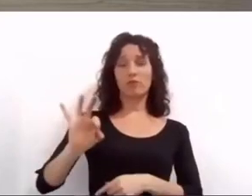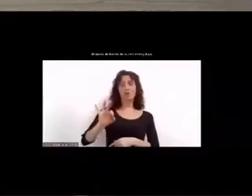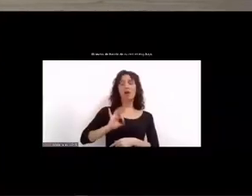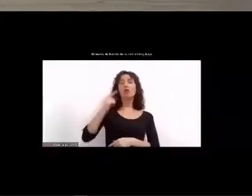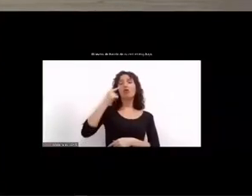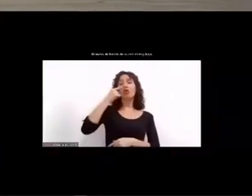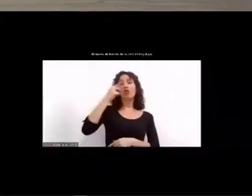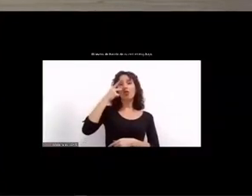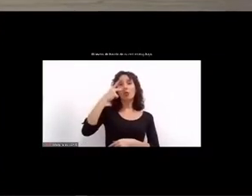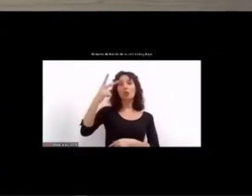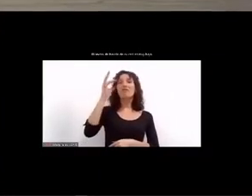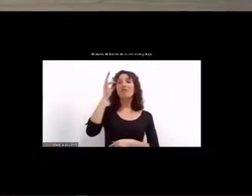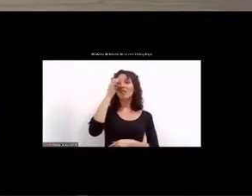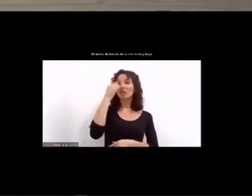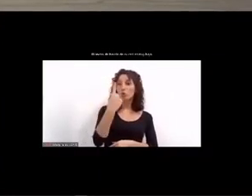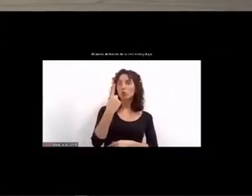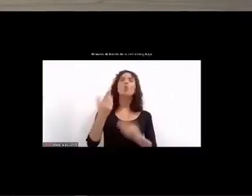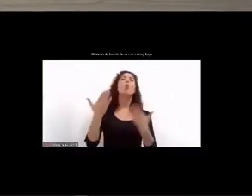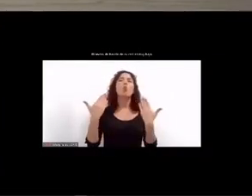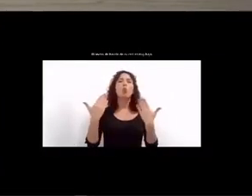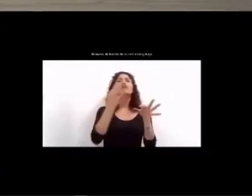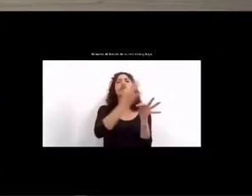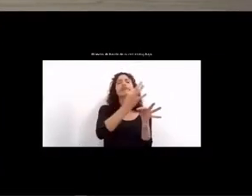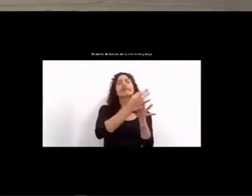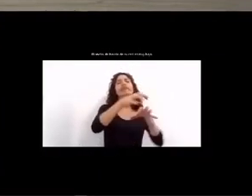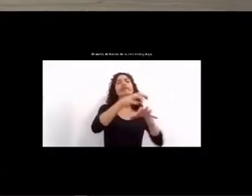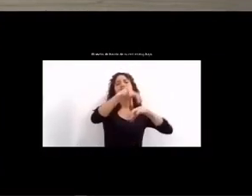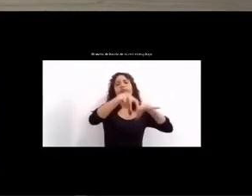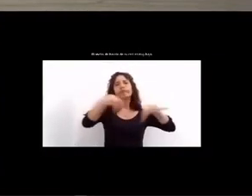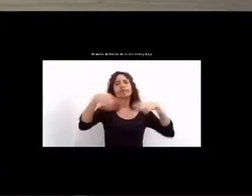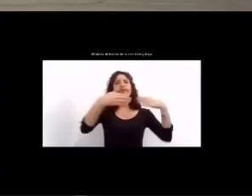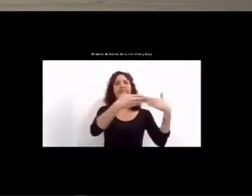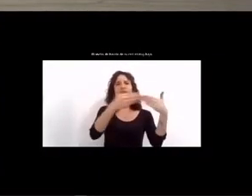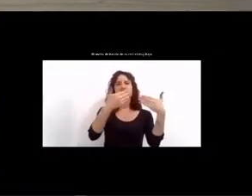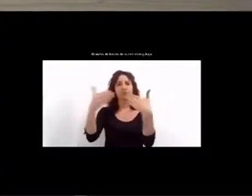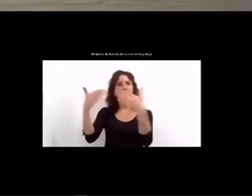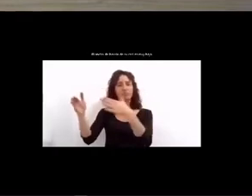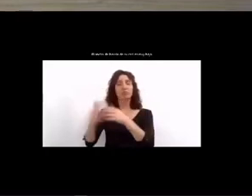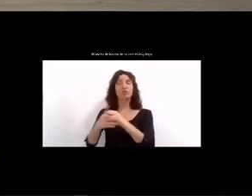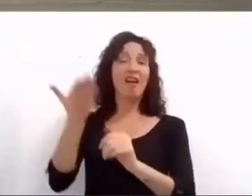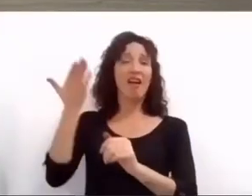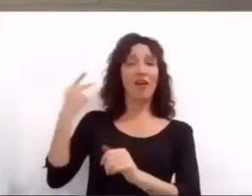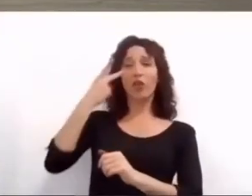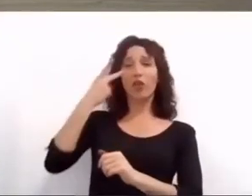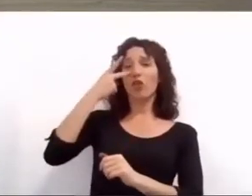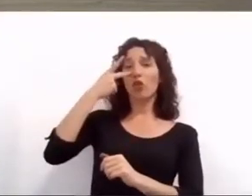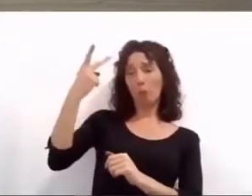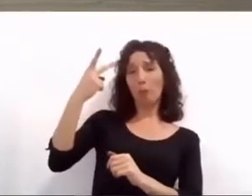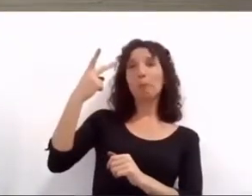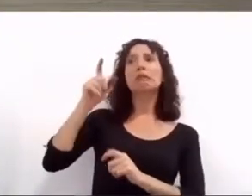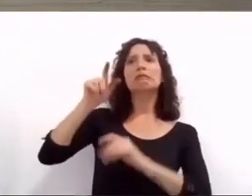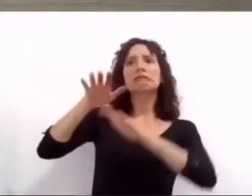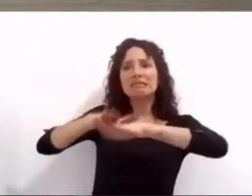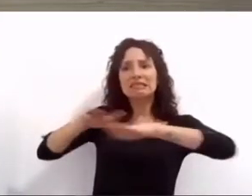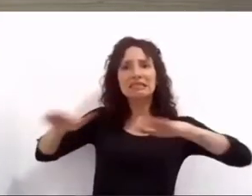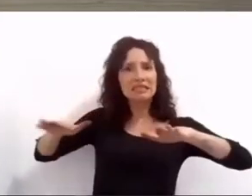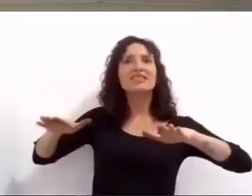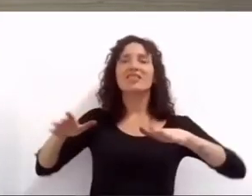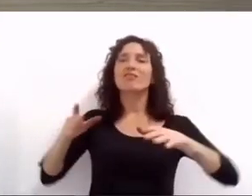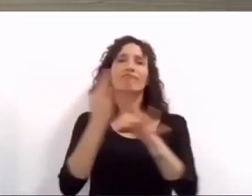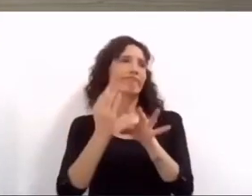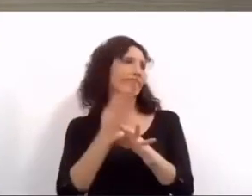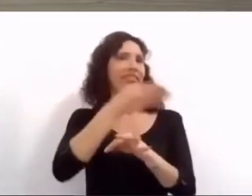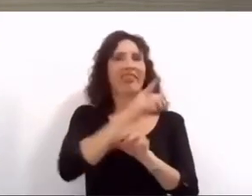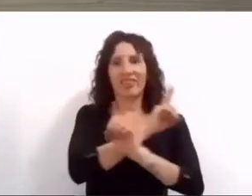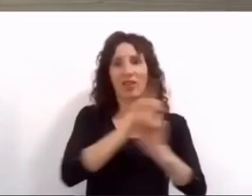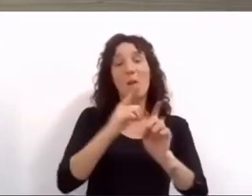hubo 10.000 chicos que durante el año no pudieron ir a las aulas pero que disfrutaron de esos lugares mediante el sistema de burbujas